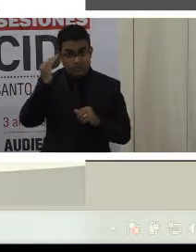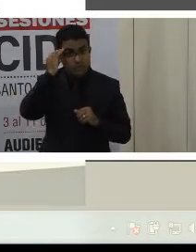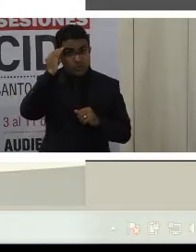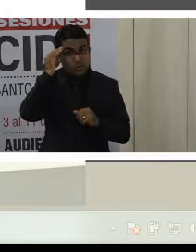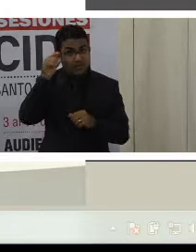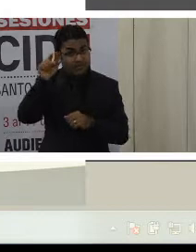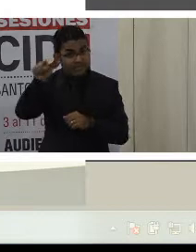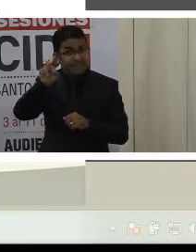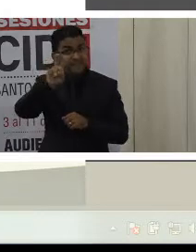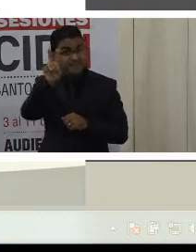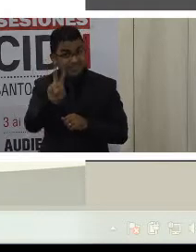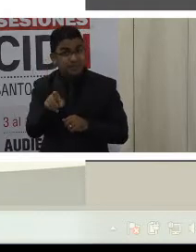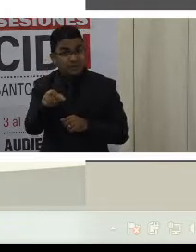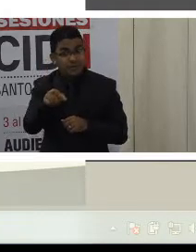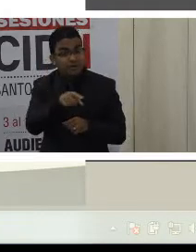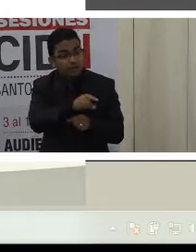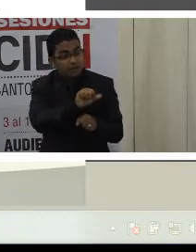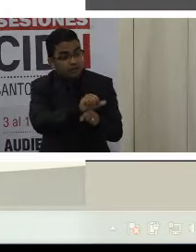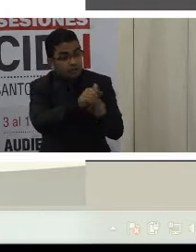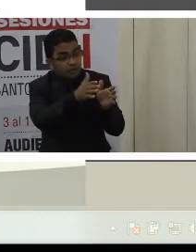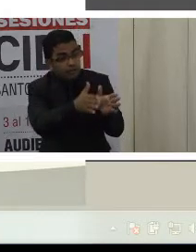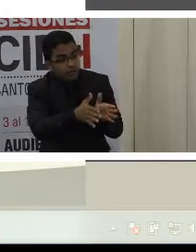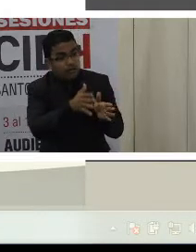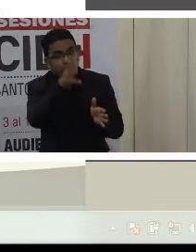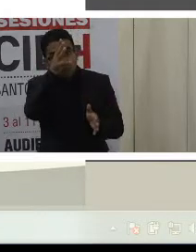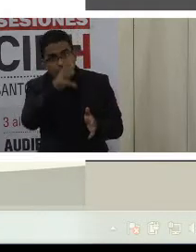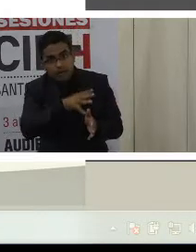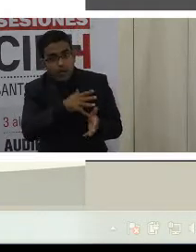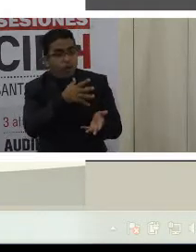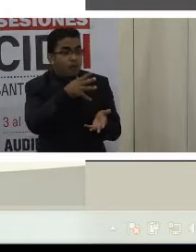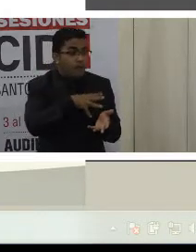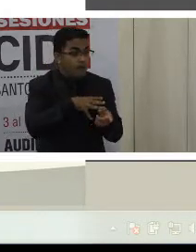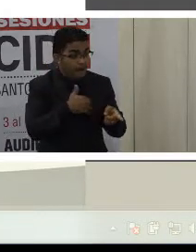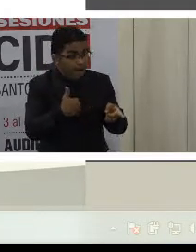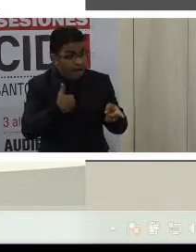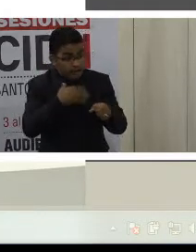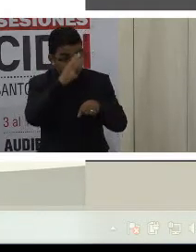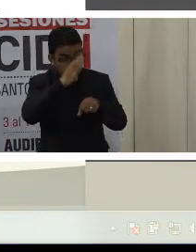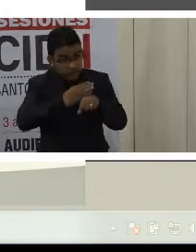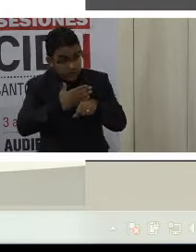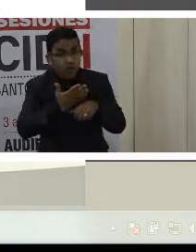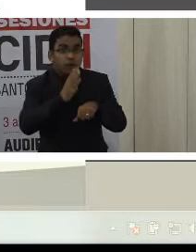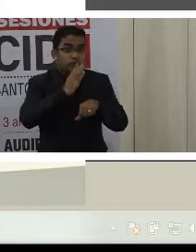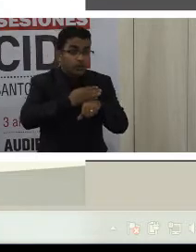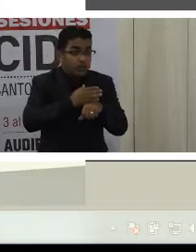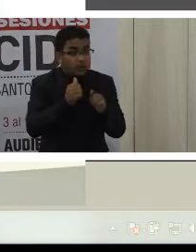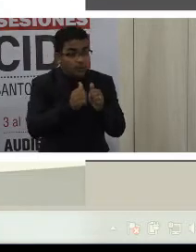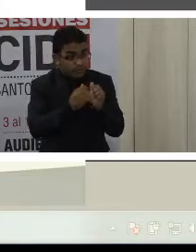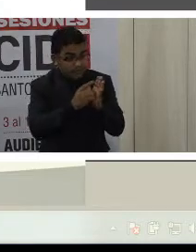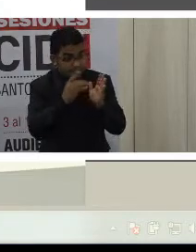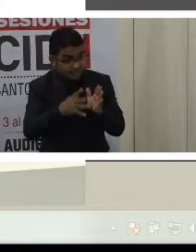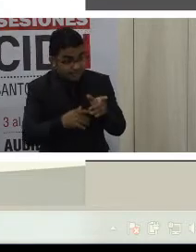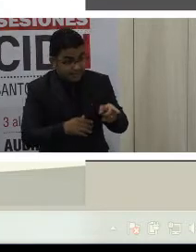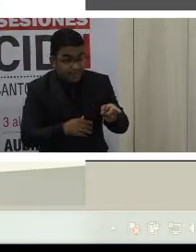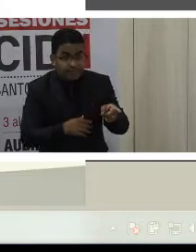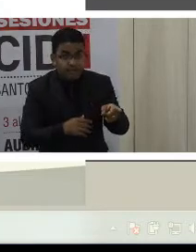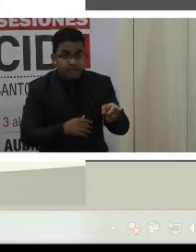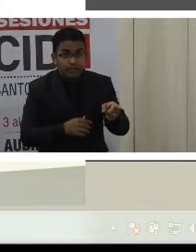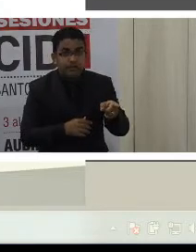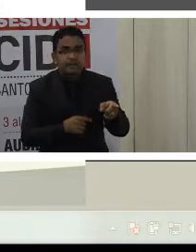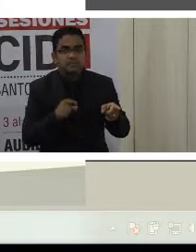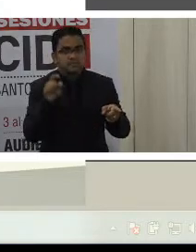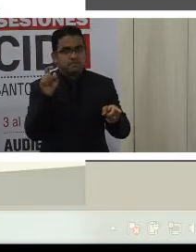la trabajadora o el trabajador que tenga un hijo o una hija con discapacidad que le